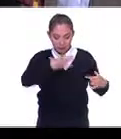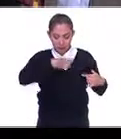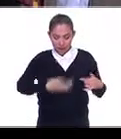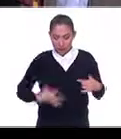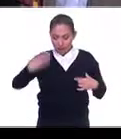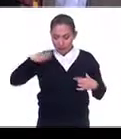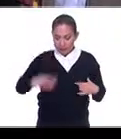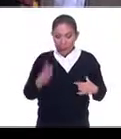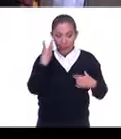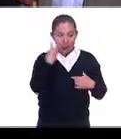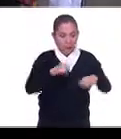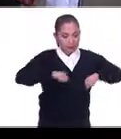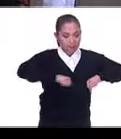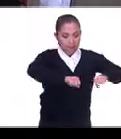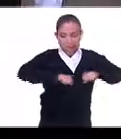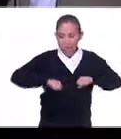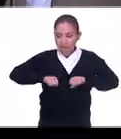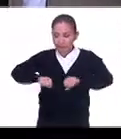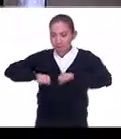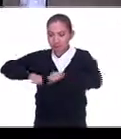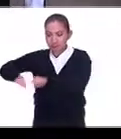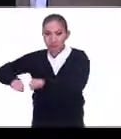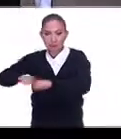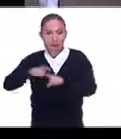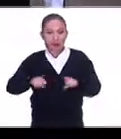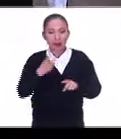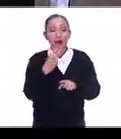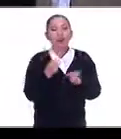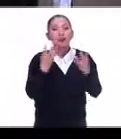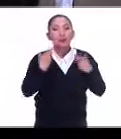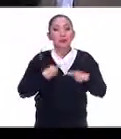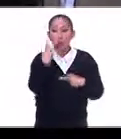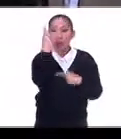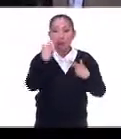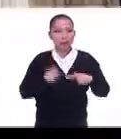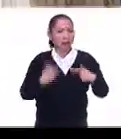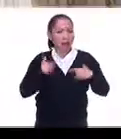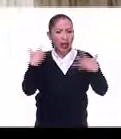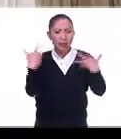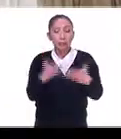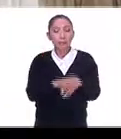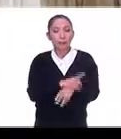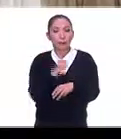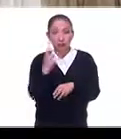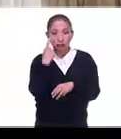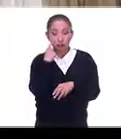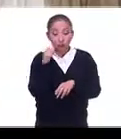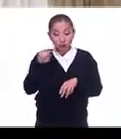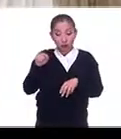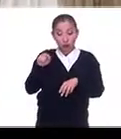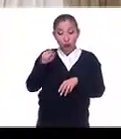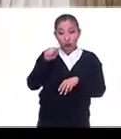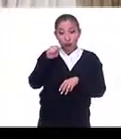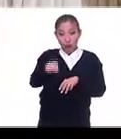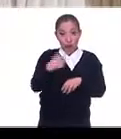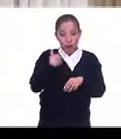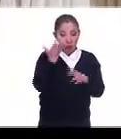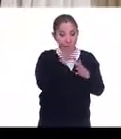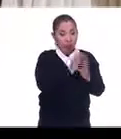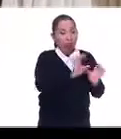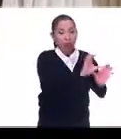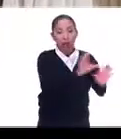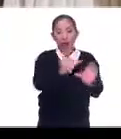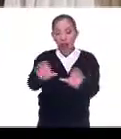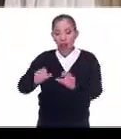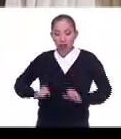telar. ¿Que trabajan cuántas personas? Una persona. Porque si tú, si comparten el